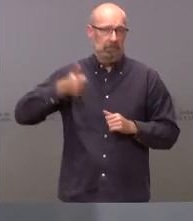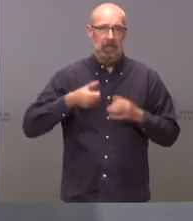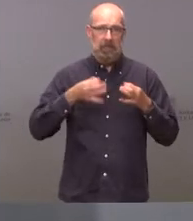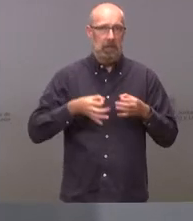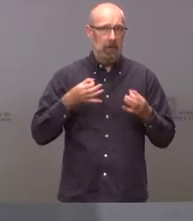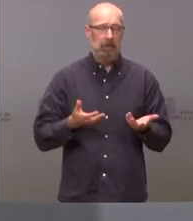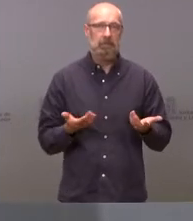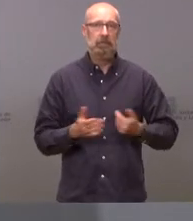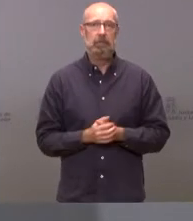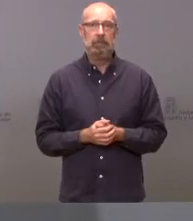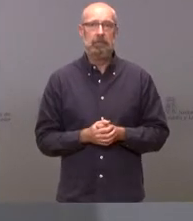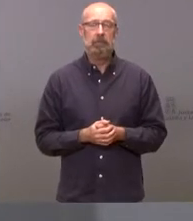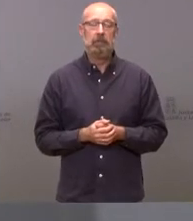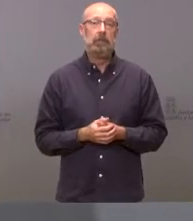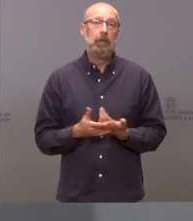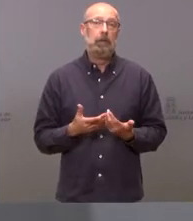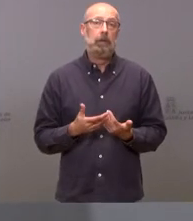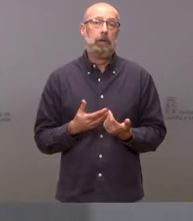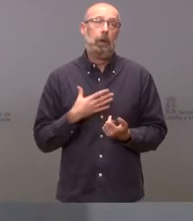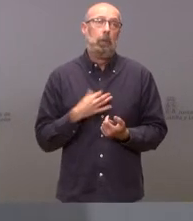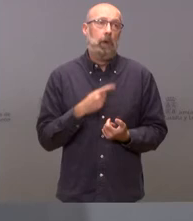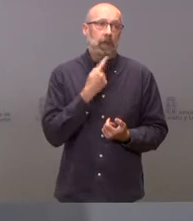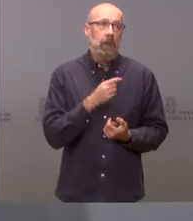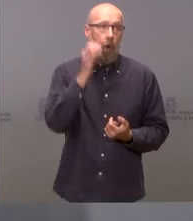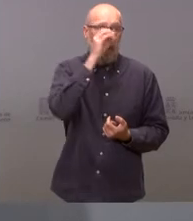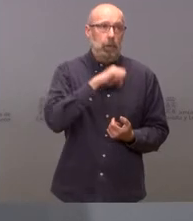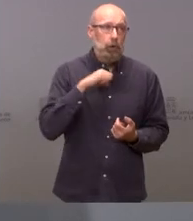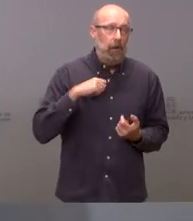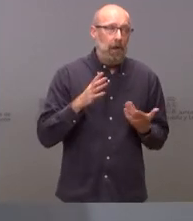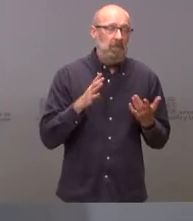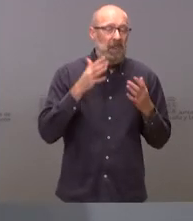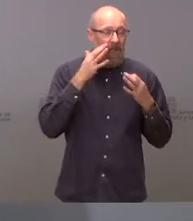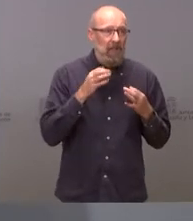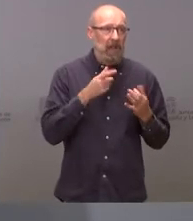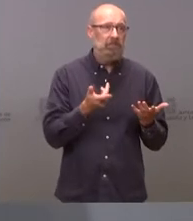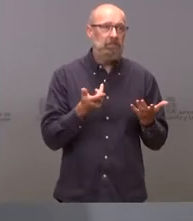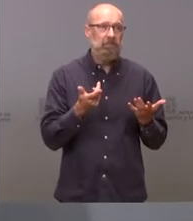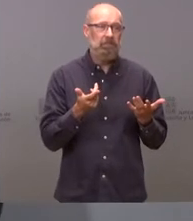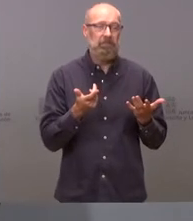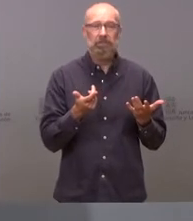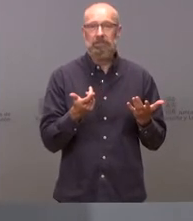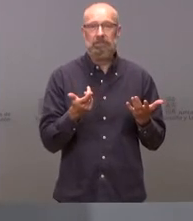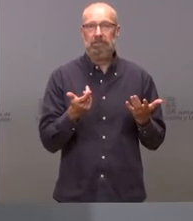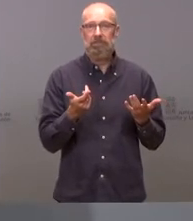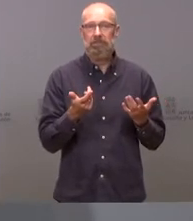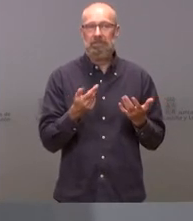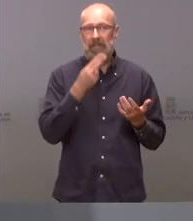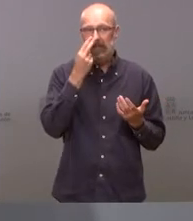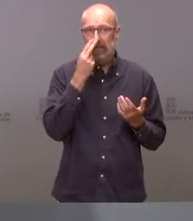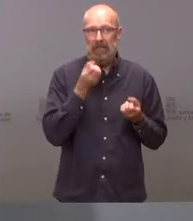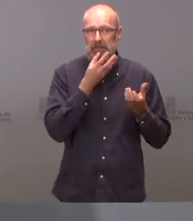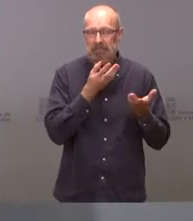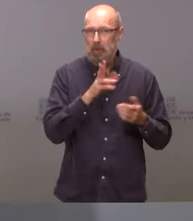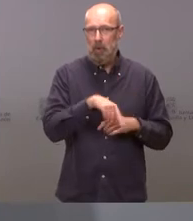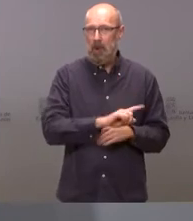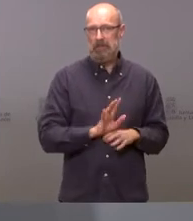Lo que podría darle aquí es mi opinión personal que tampoco creo que sea de mayor interés pero